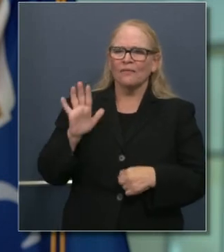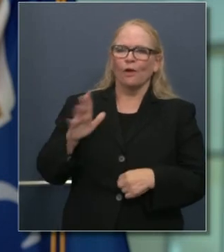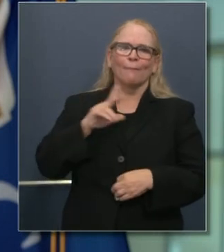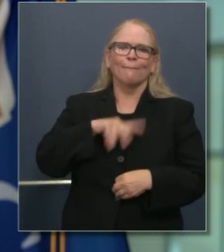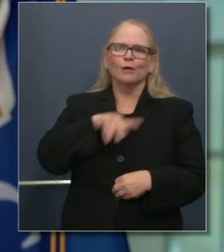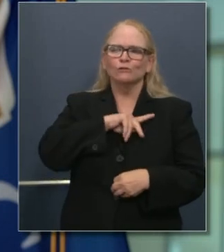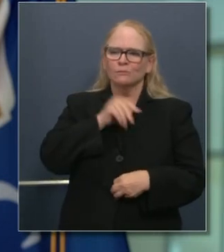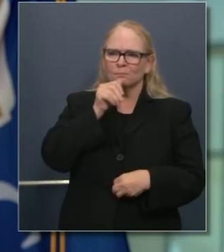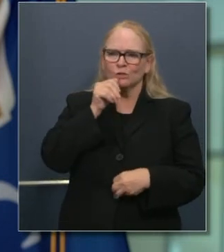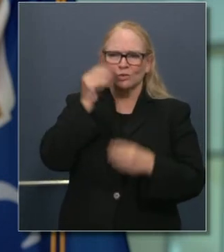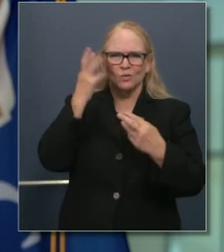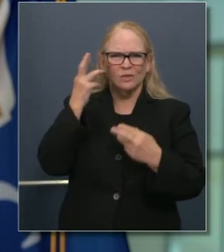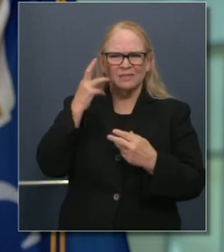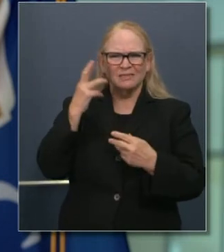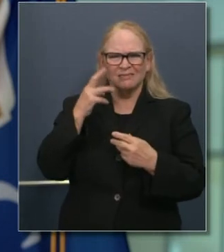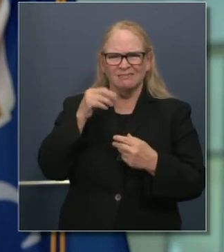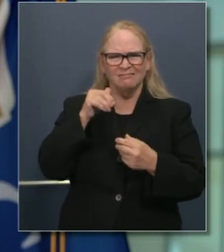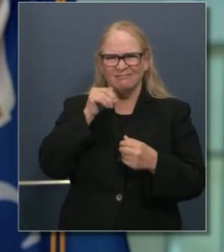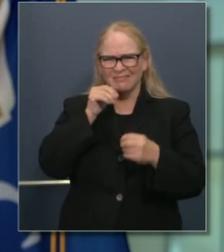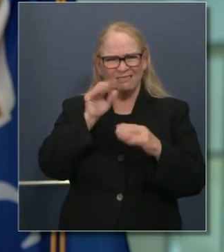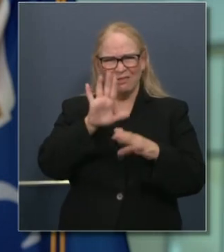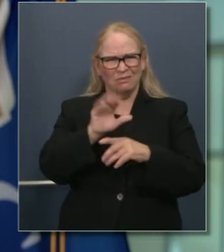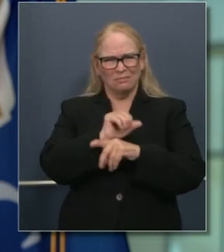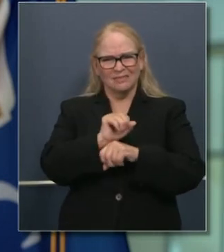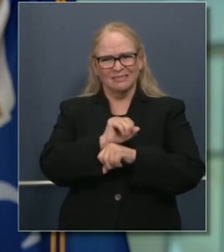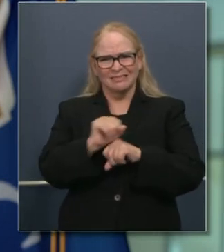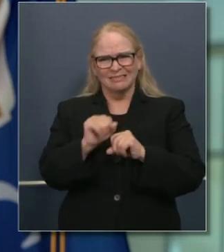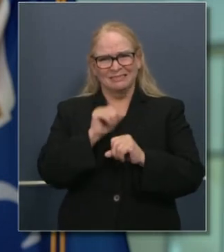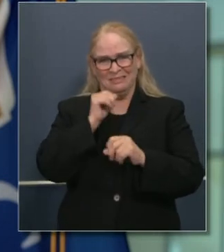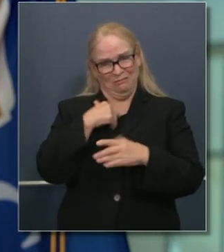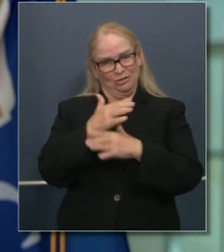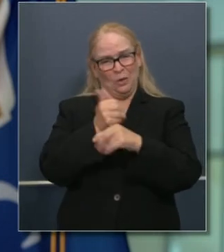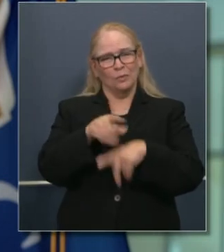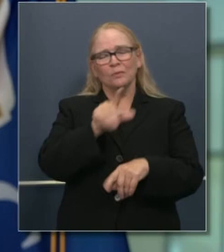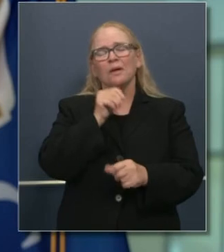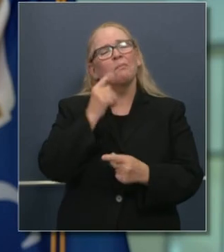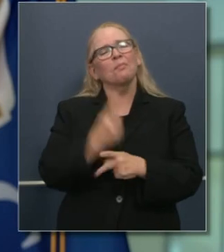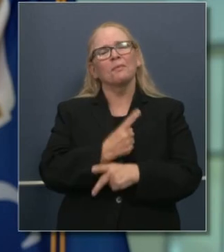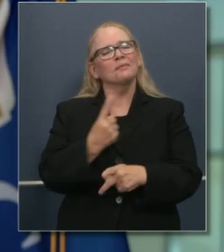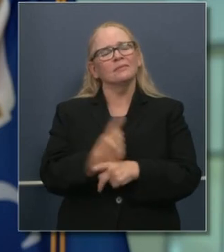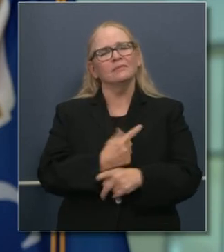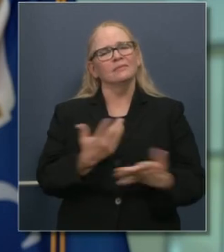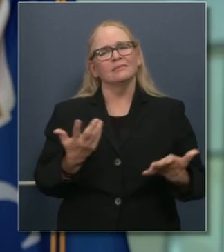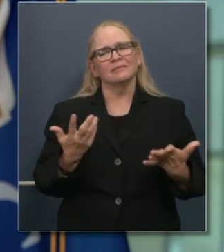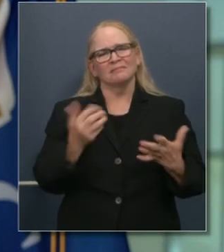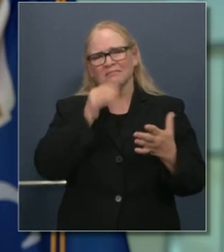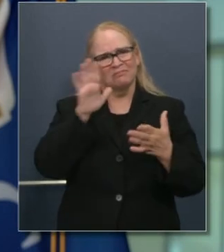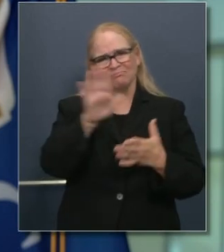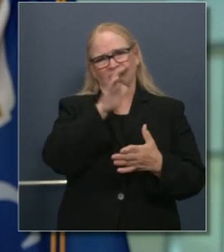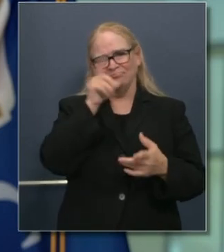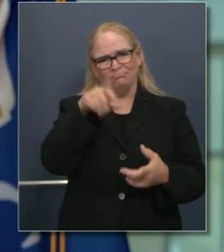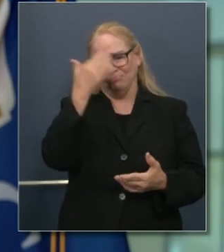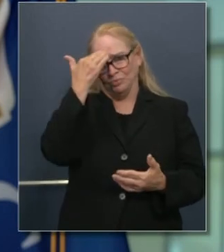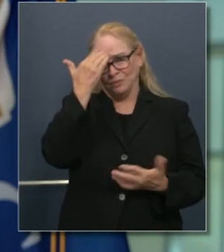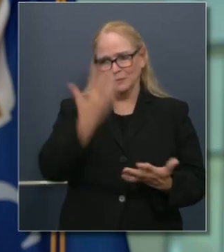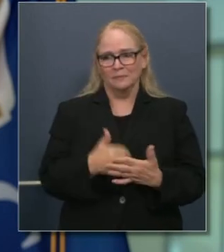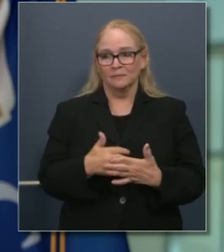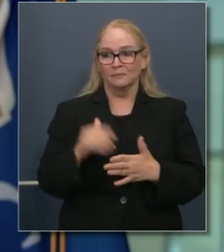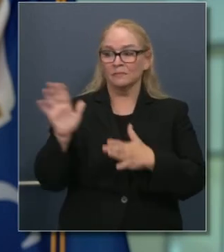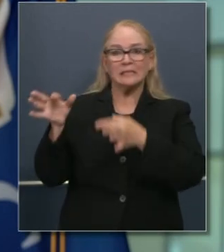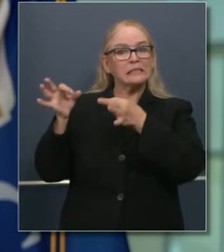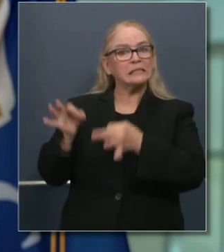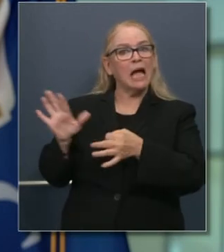conversaciones de personal por respeto y por una responsabilidad mayor. No para comenzar una discusión.